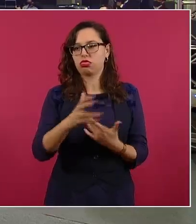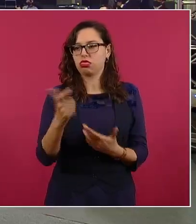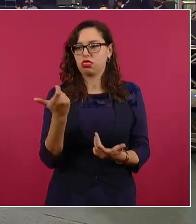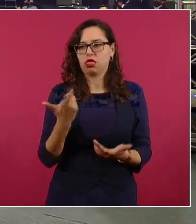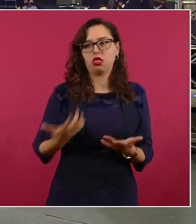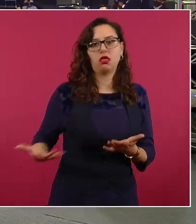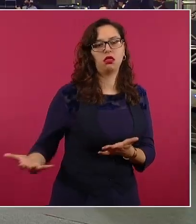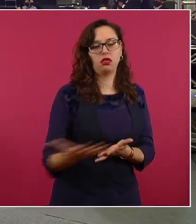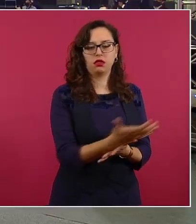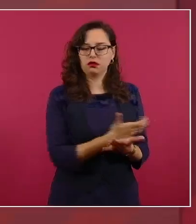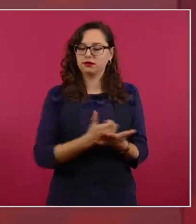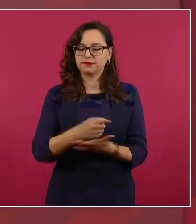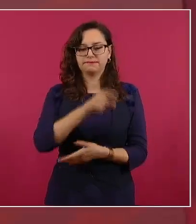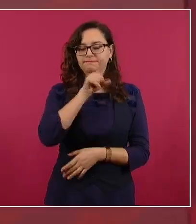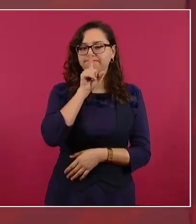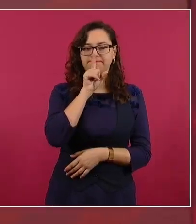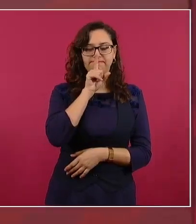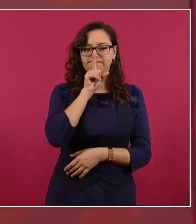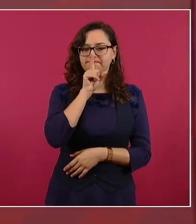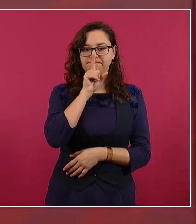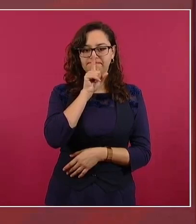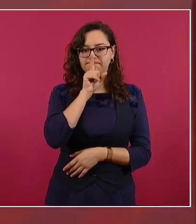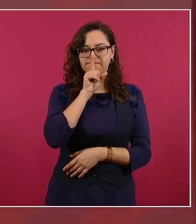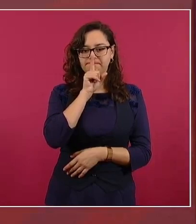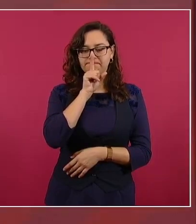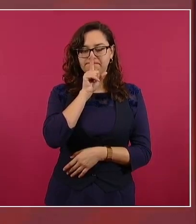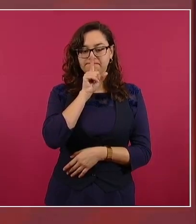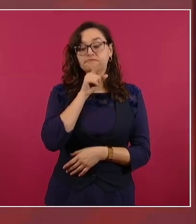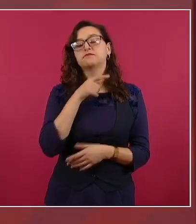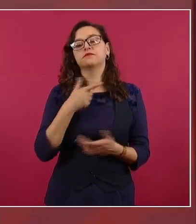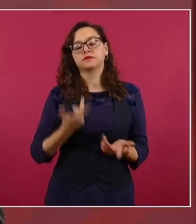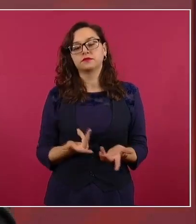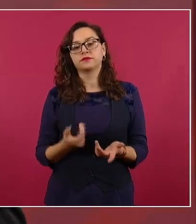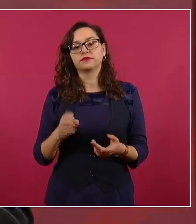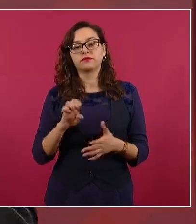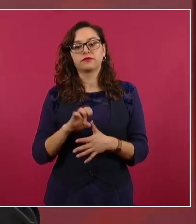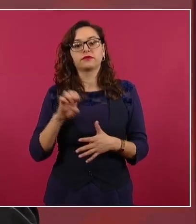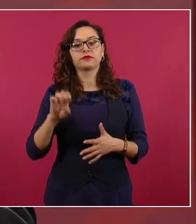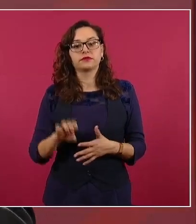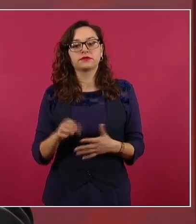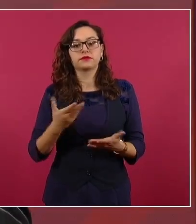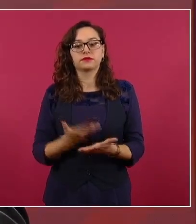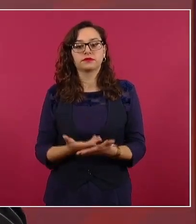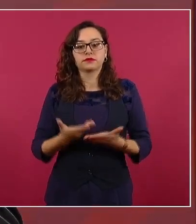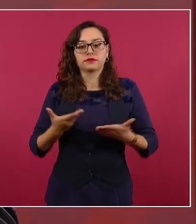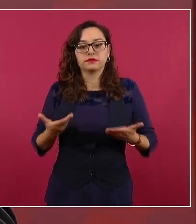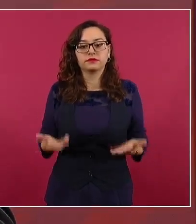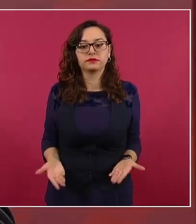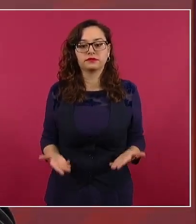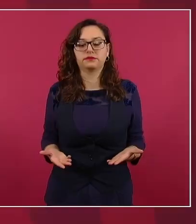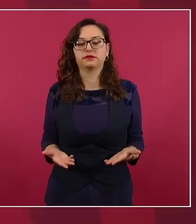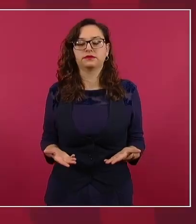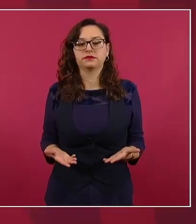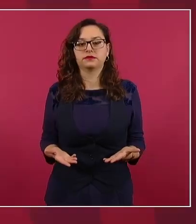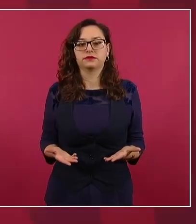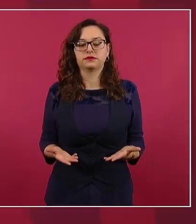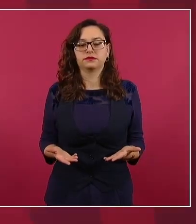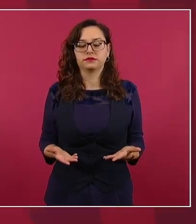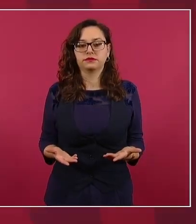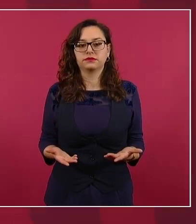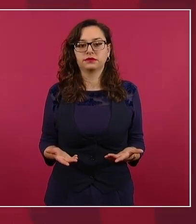la creación, el montaje